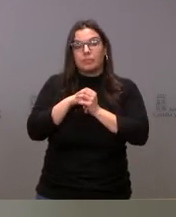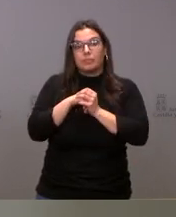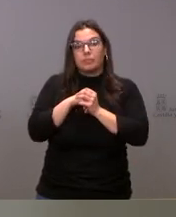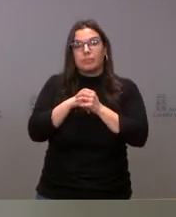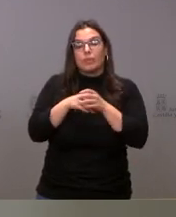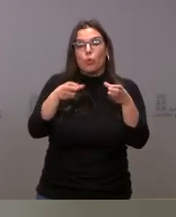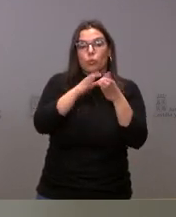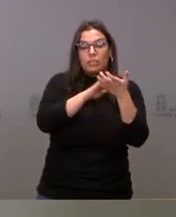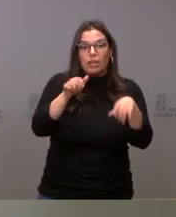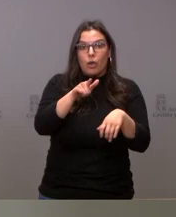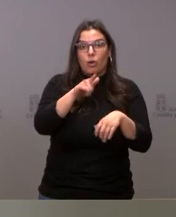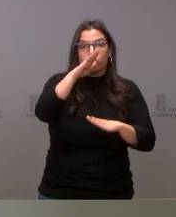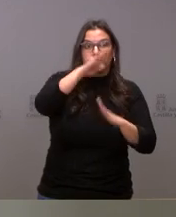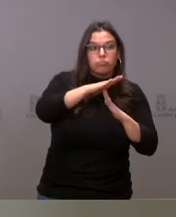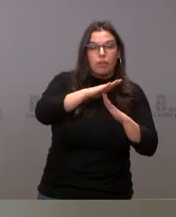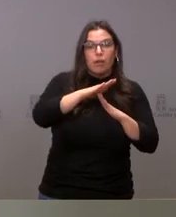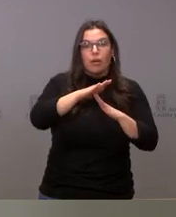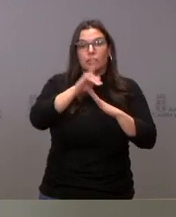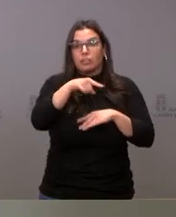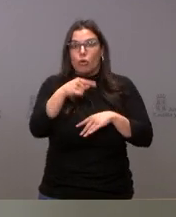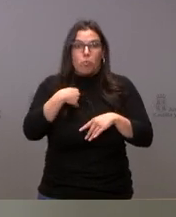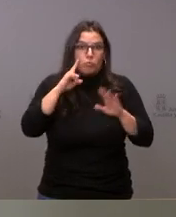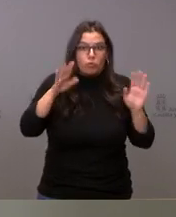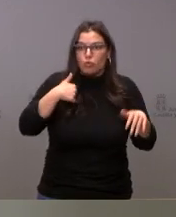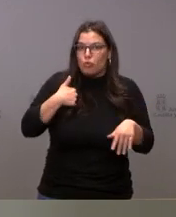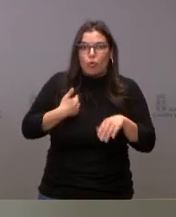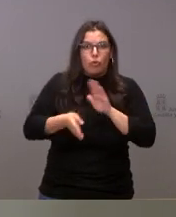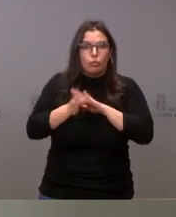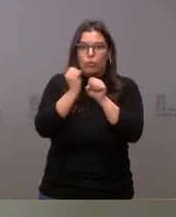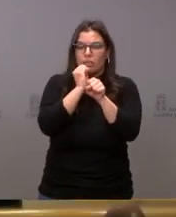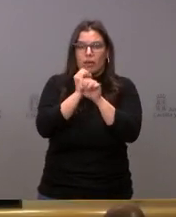la Junta va a levantar el pie yo le digo que yo voy a seguir trabajando como consejero de sanidad